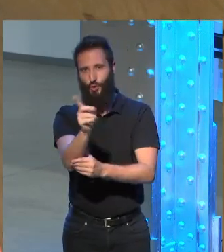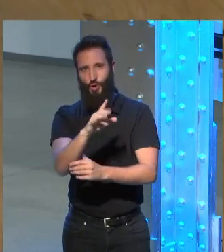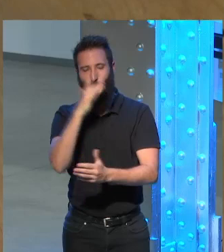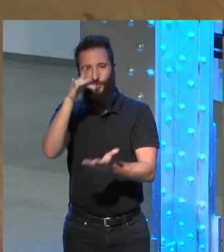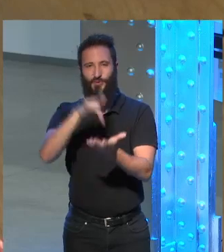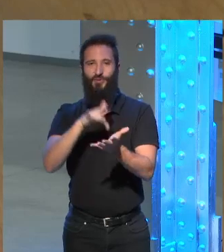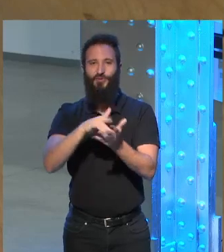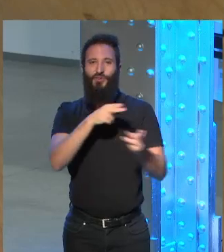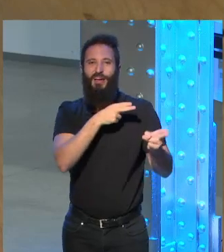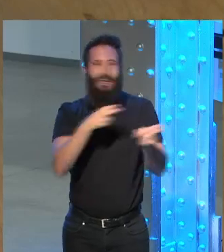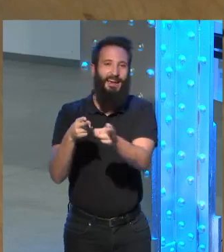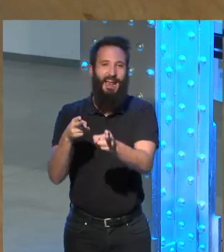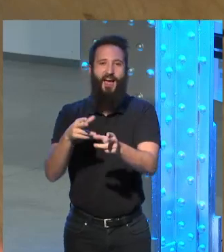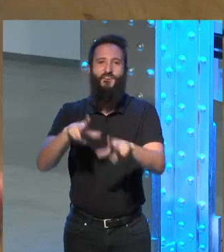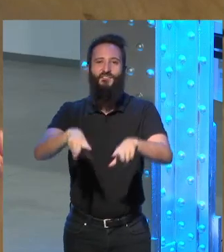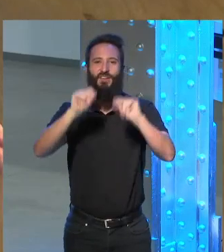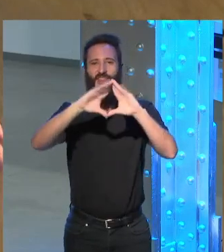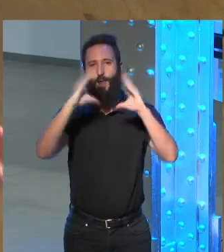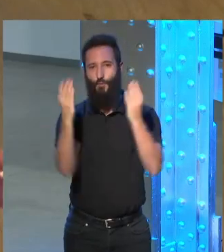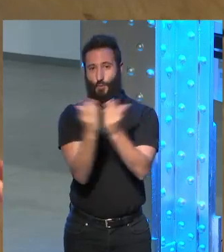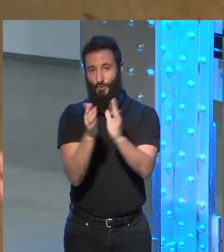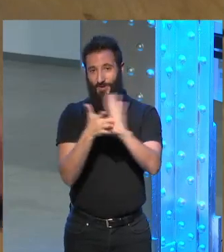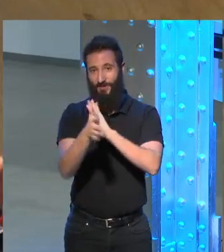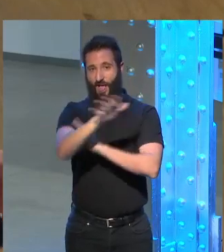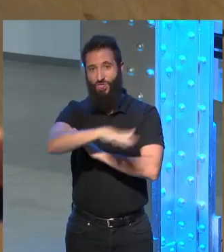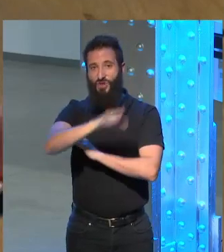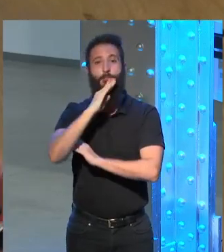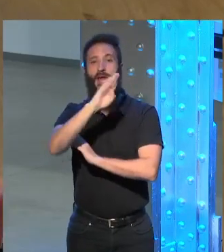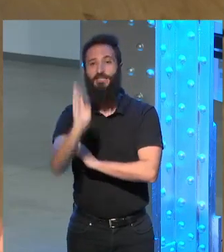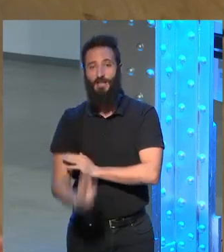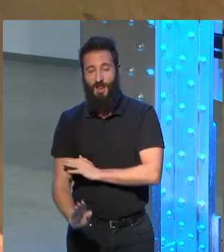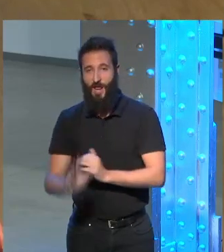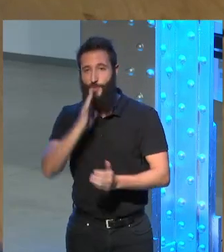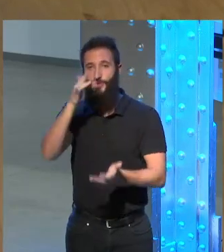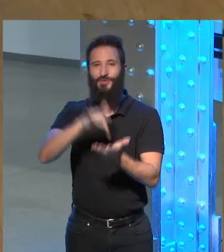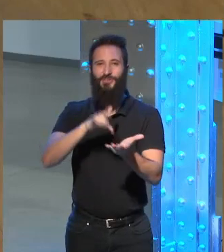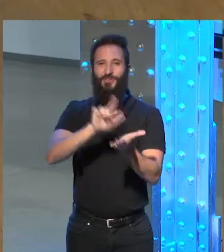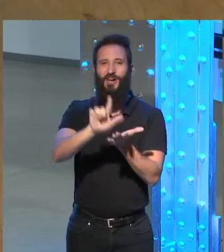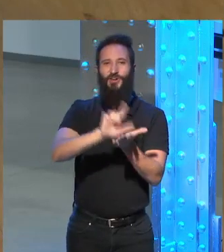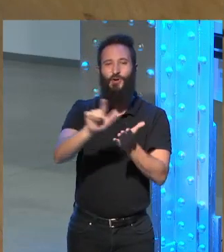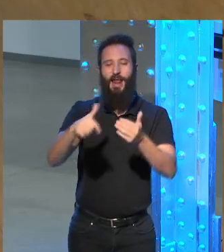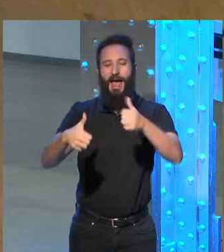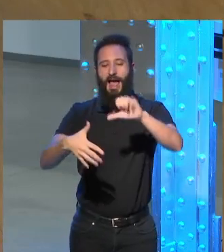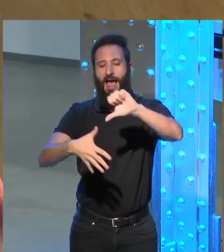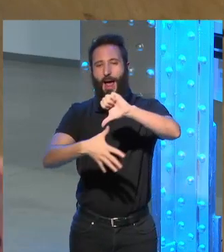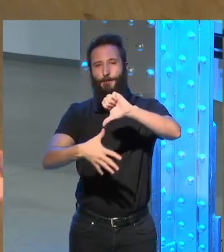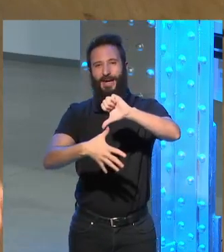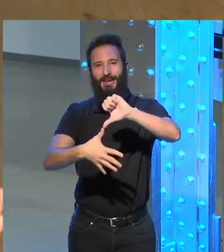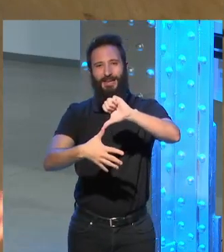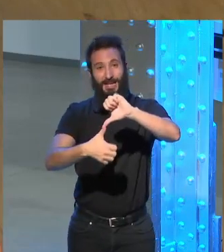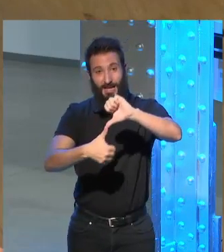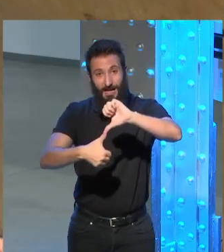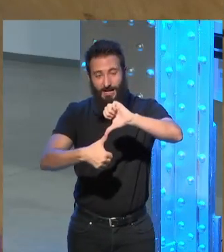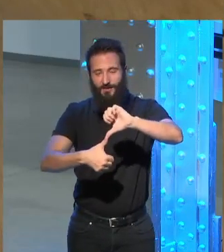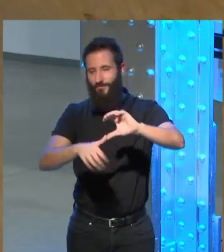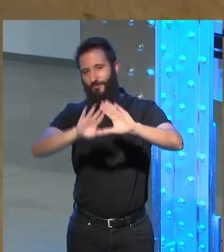guerra del fin del mundo que es brasileña pero digamos es la primera novela que se sale de ese ámbito de América del Sur para pasar a otra